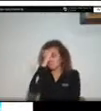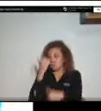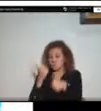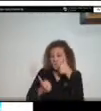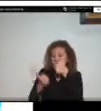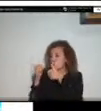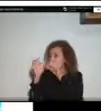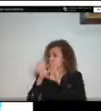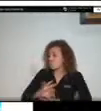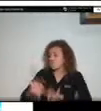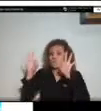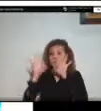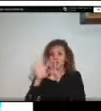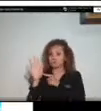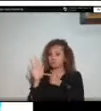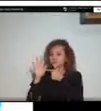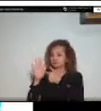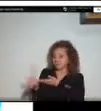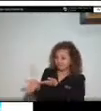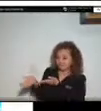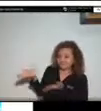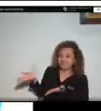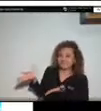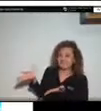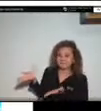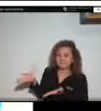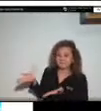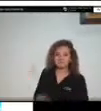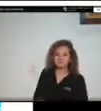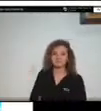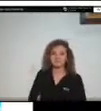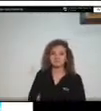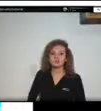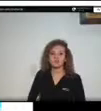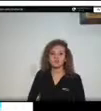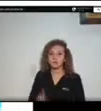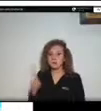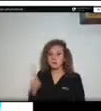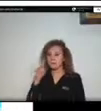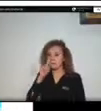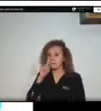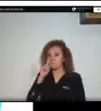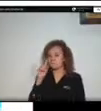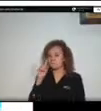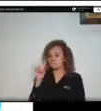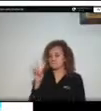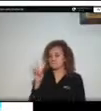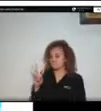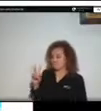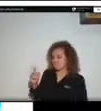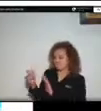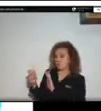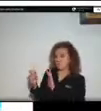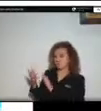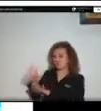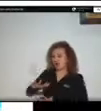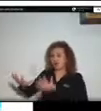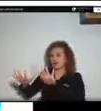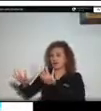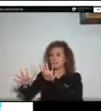a ver unas unos puntos de encuentro unas condiciones particulares que